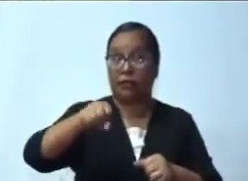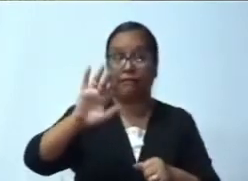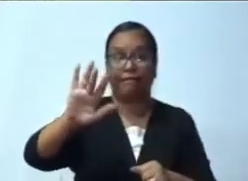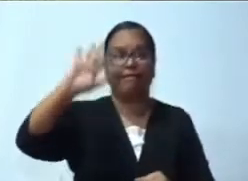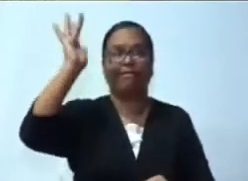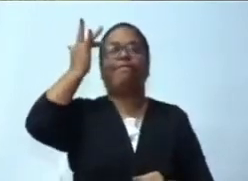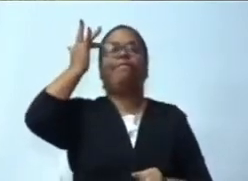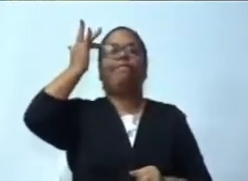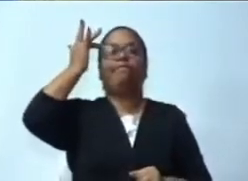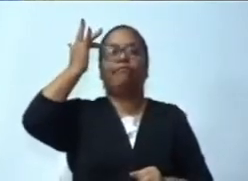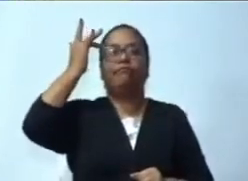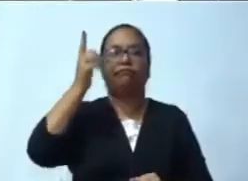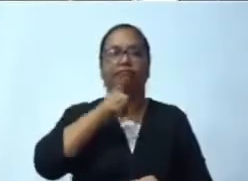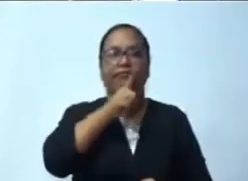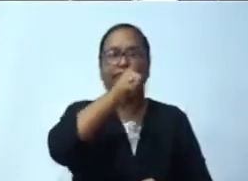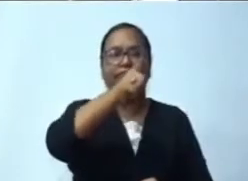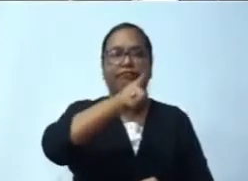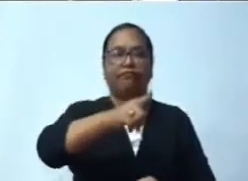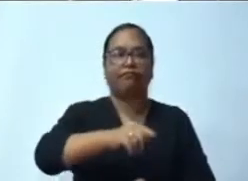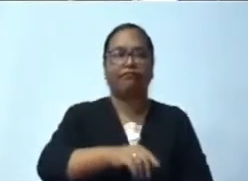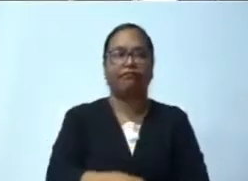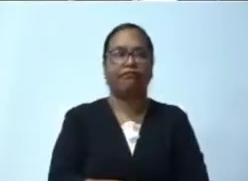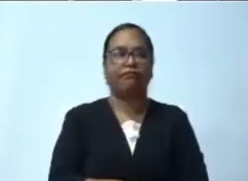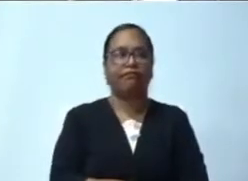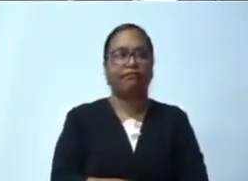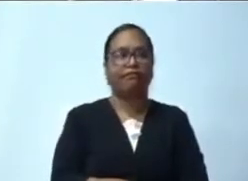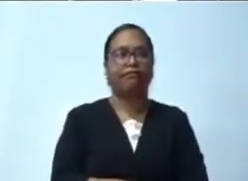país. Muchas gracias.